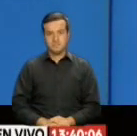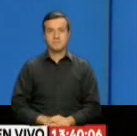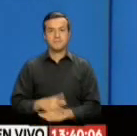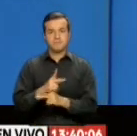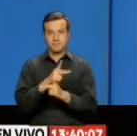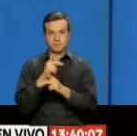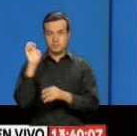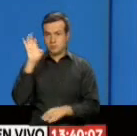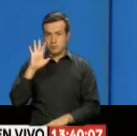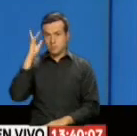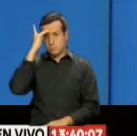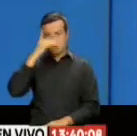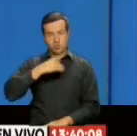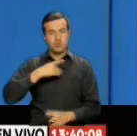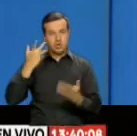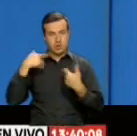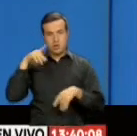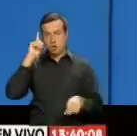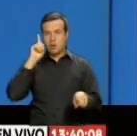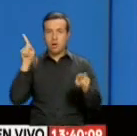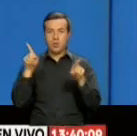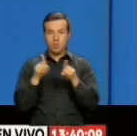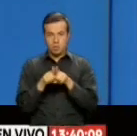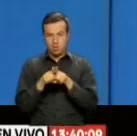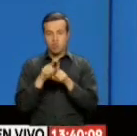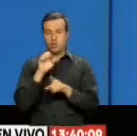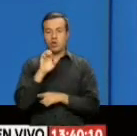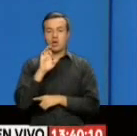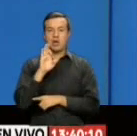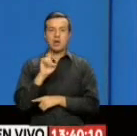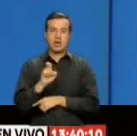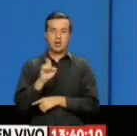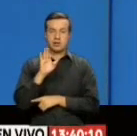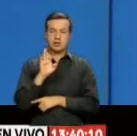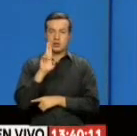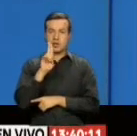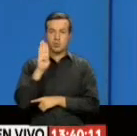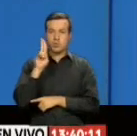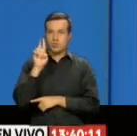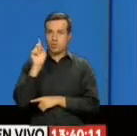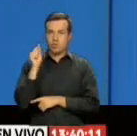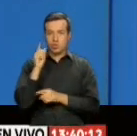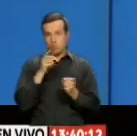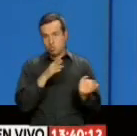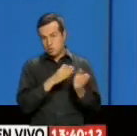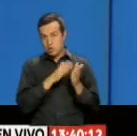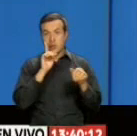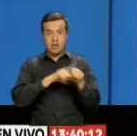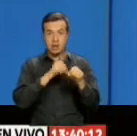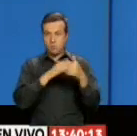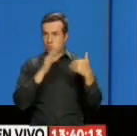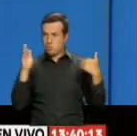Consejo Europeo Decidió aprobar El acuerdo De Estrasburgo En cuanto a la extensión Se prevé En dos escenarios